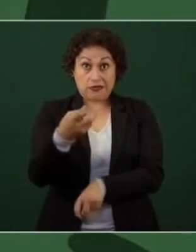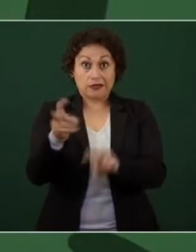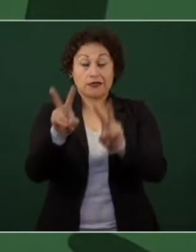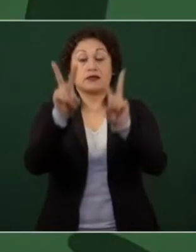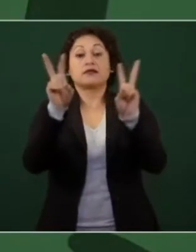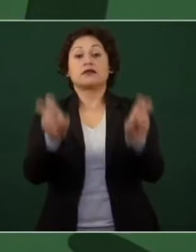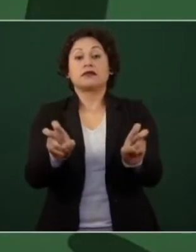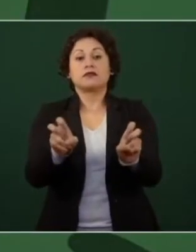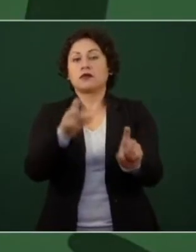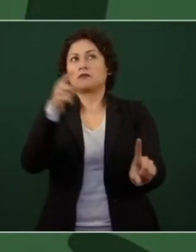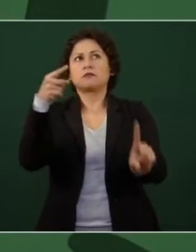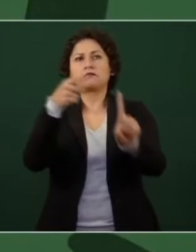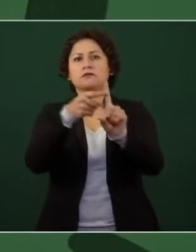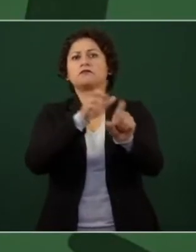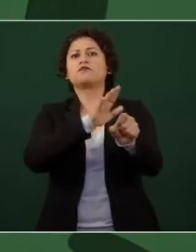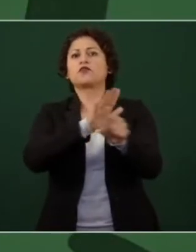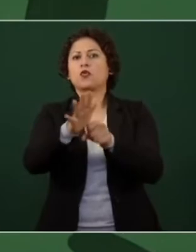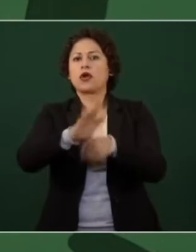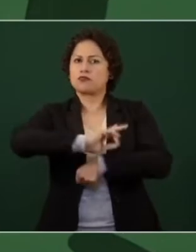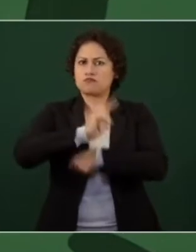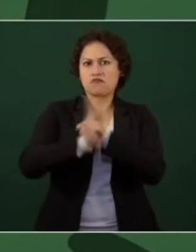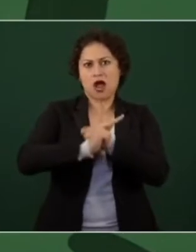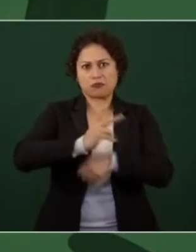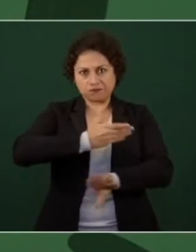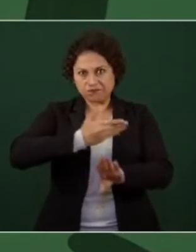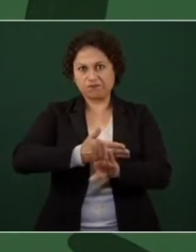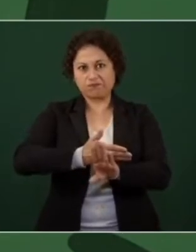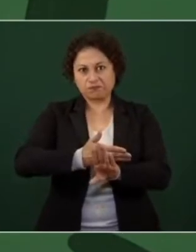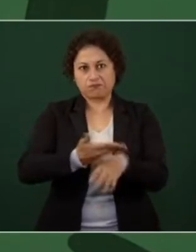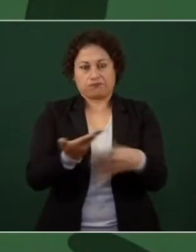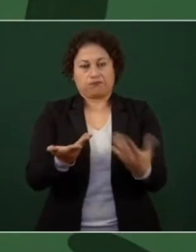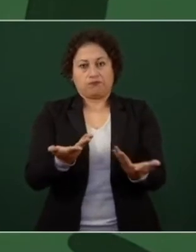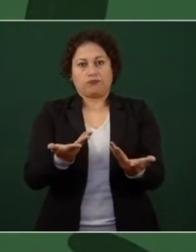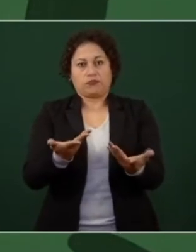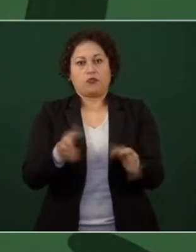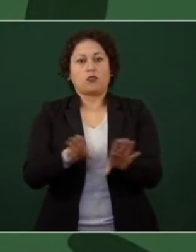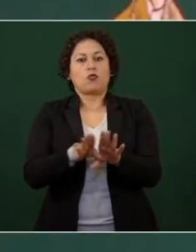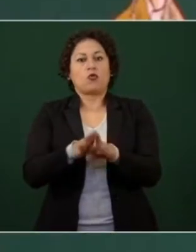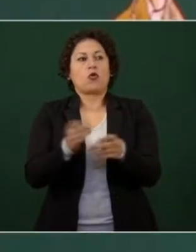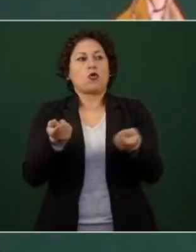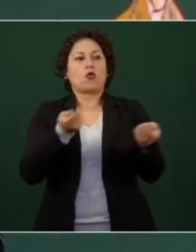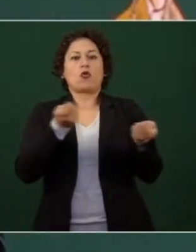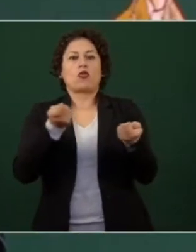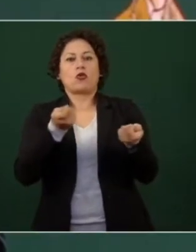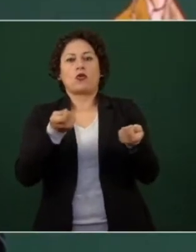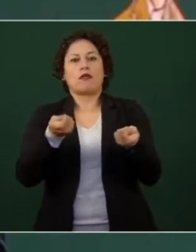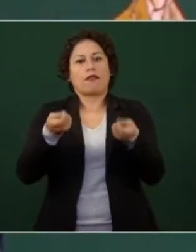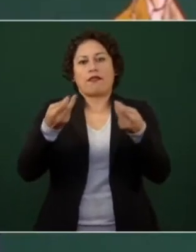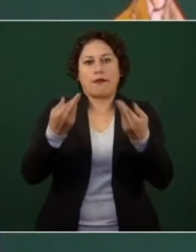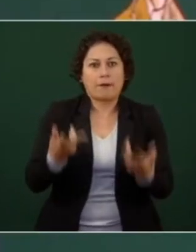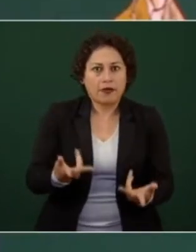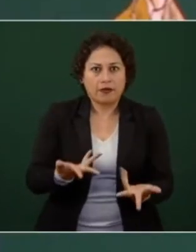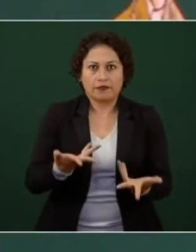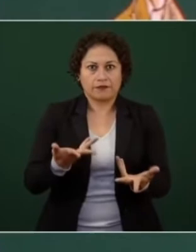es sabotaje